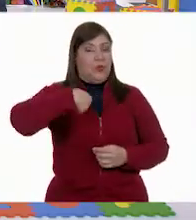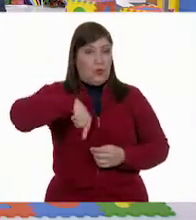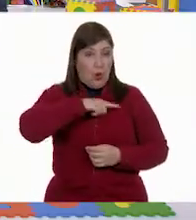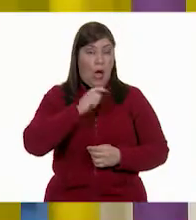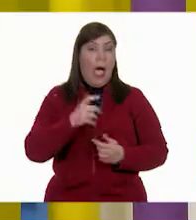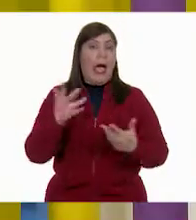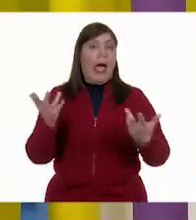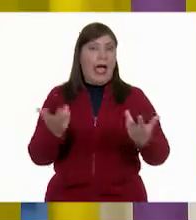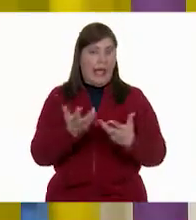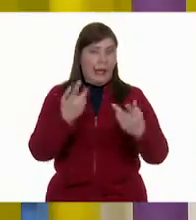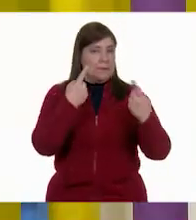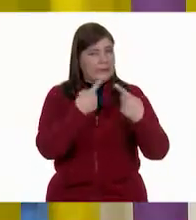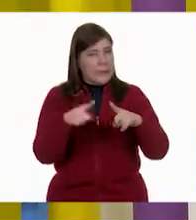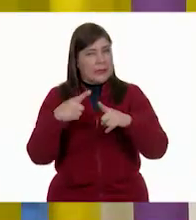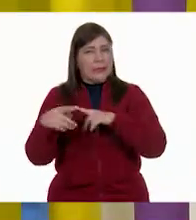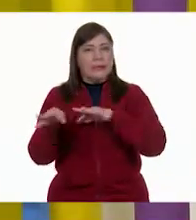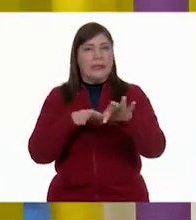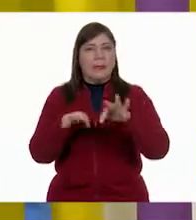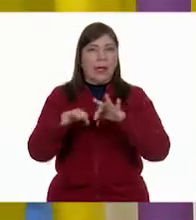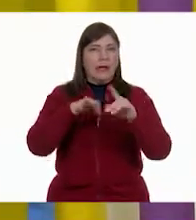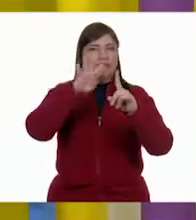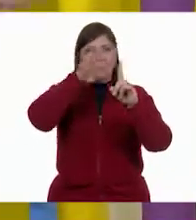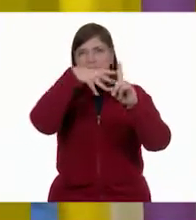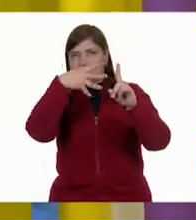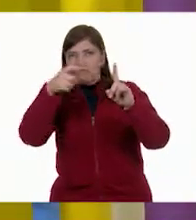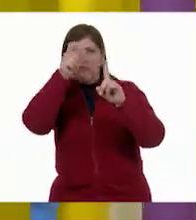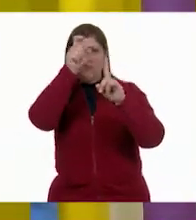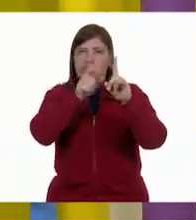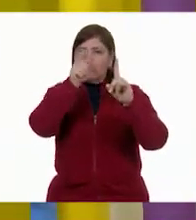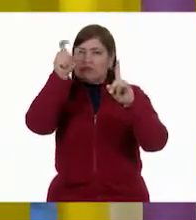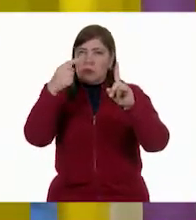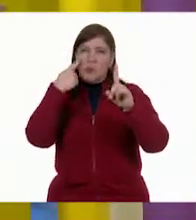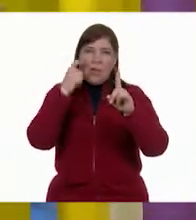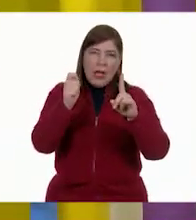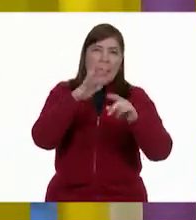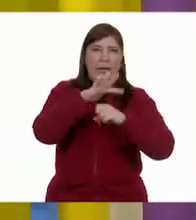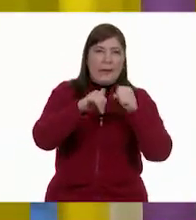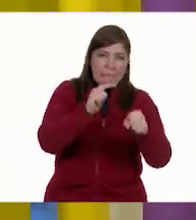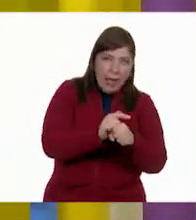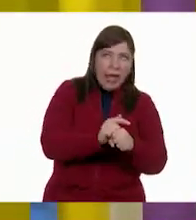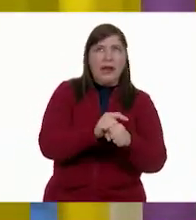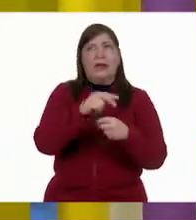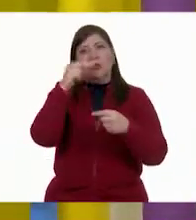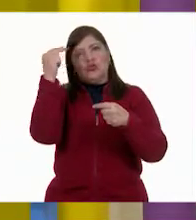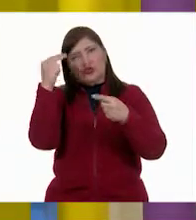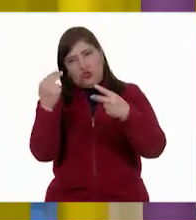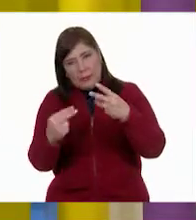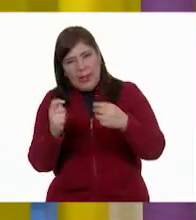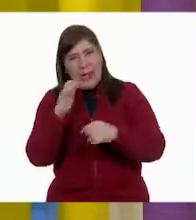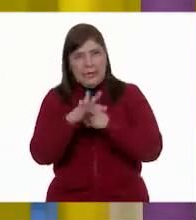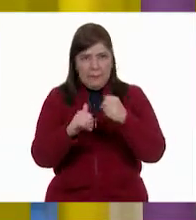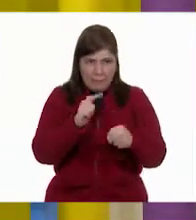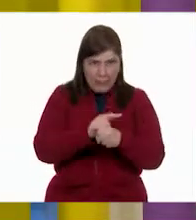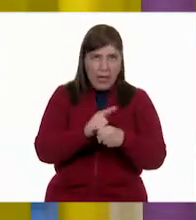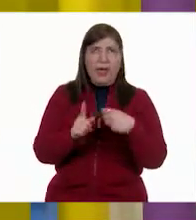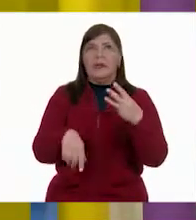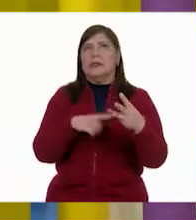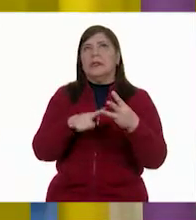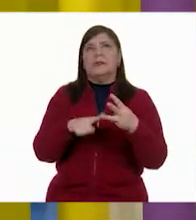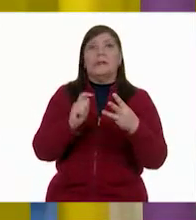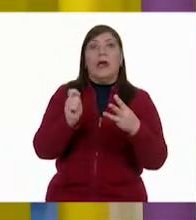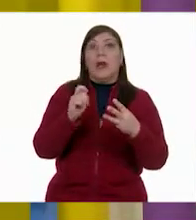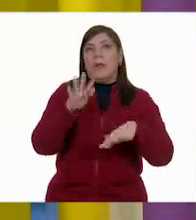con muchas gráficas de barras, viendo animales, el nombre de un animal. Hemos también observado la